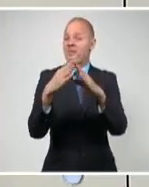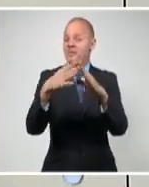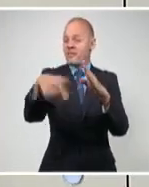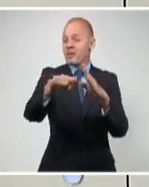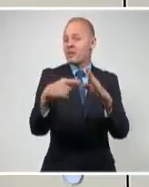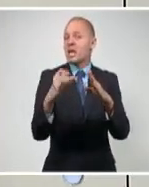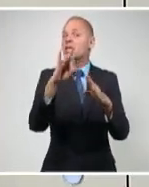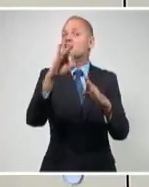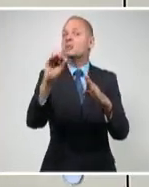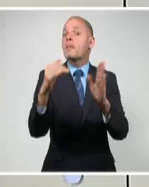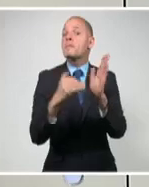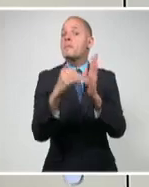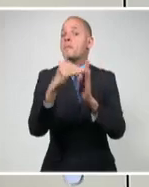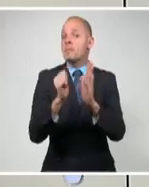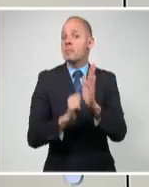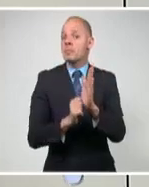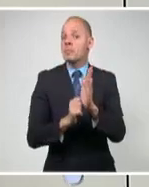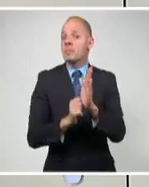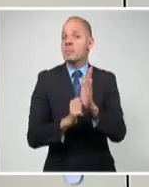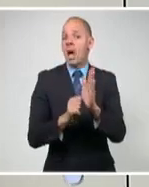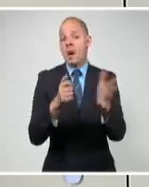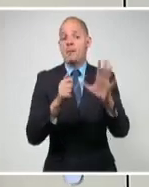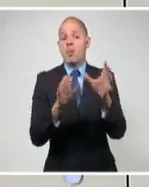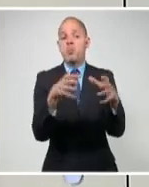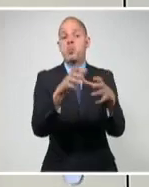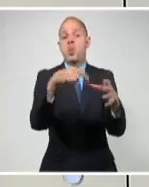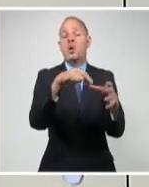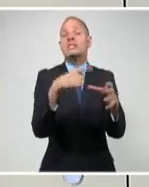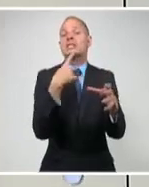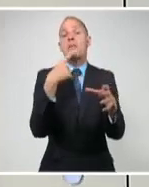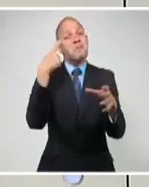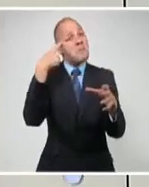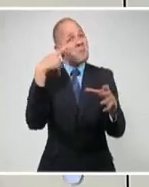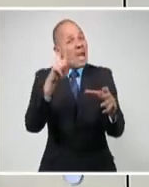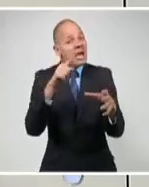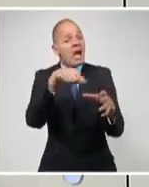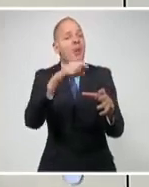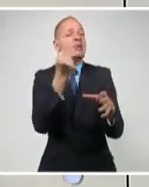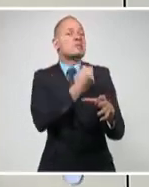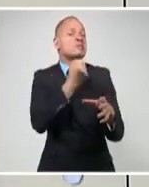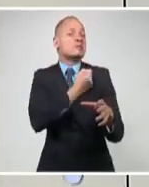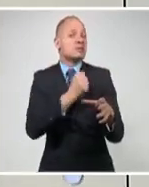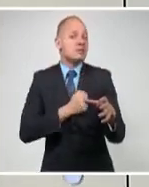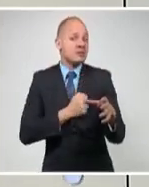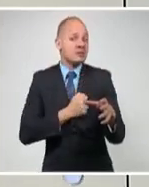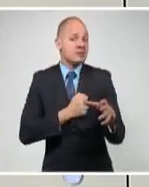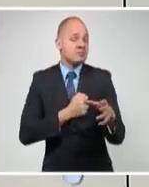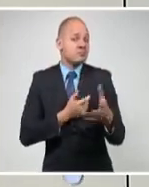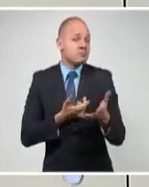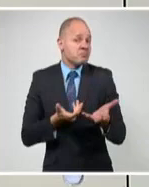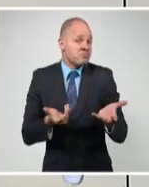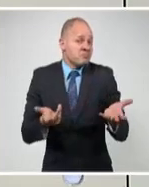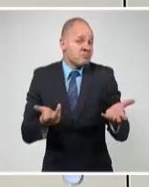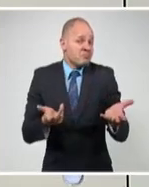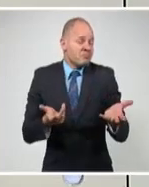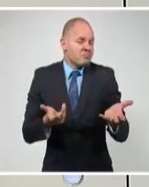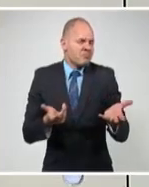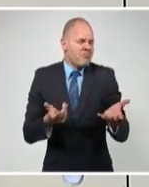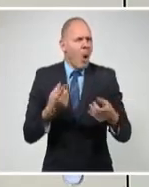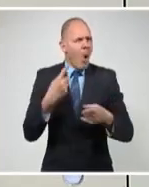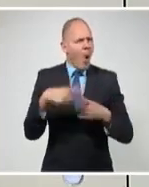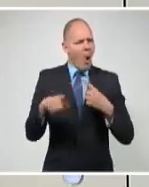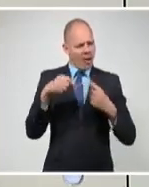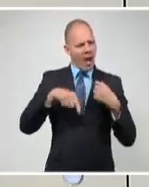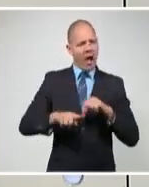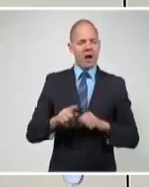le robó las elecciones a la anterior. El momento quizás más simbólico, histórico de esta inauguración fue ver a la primera mujer